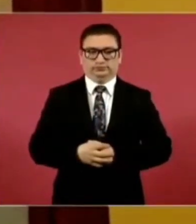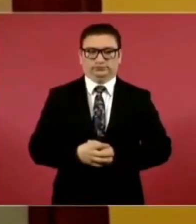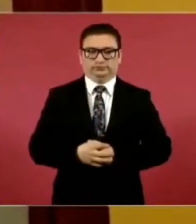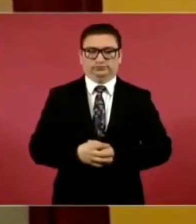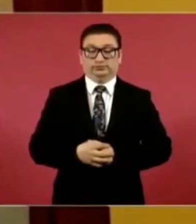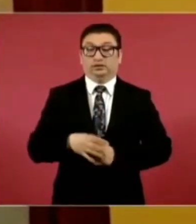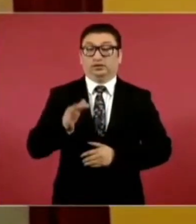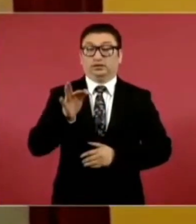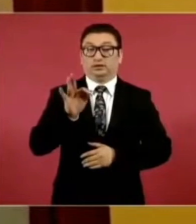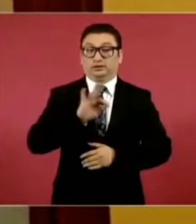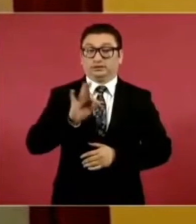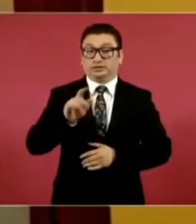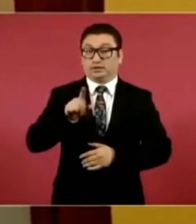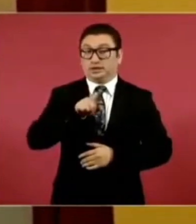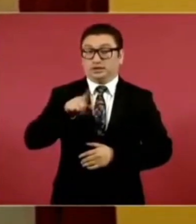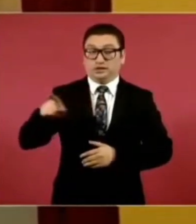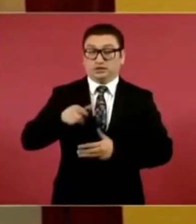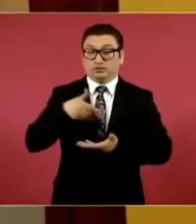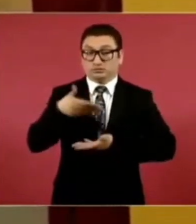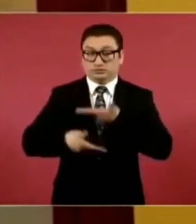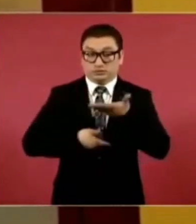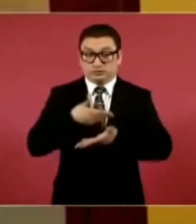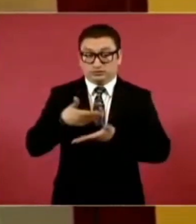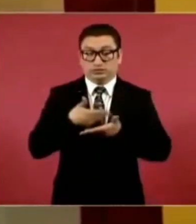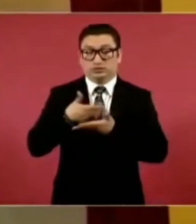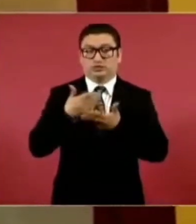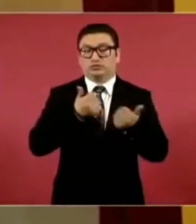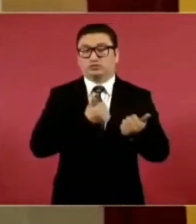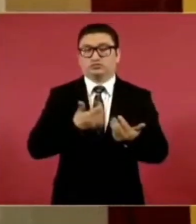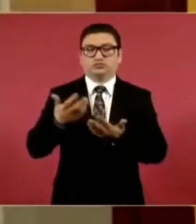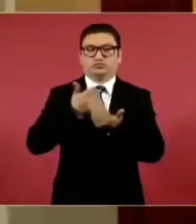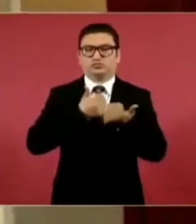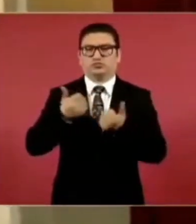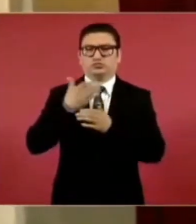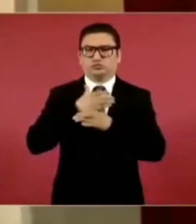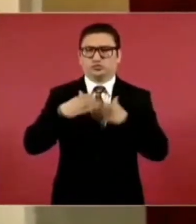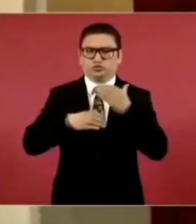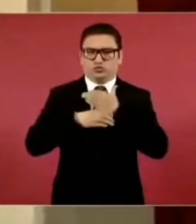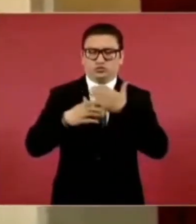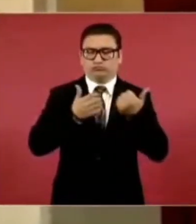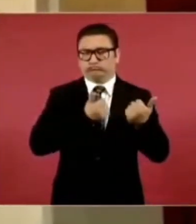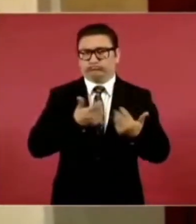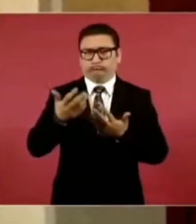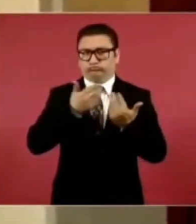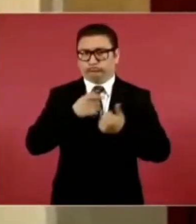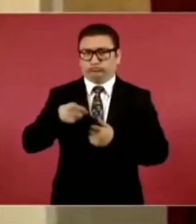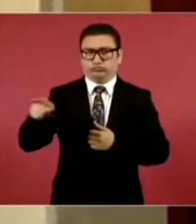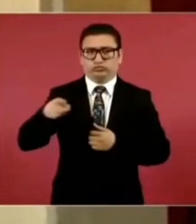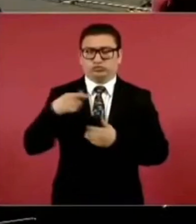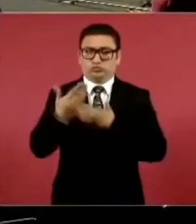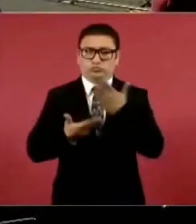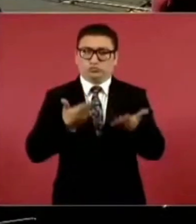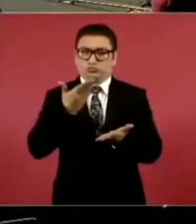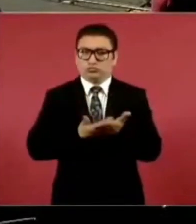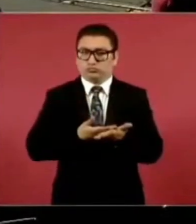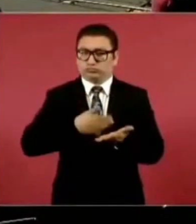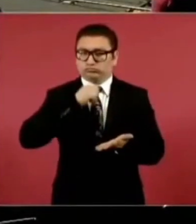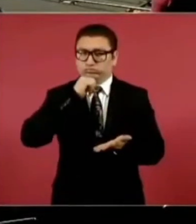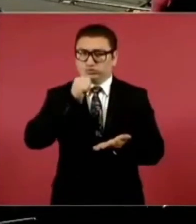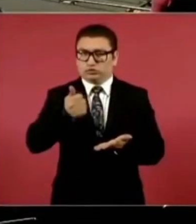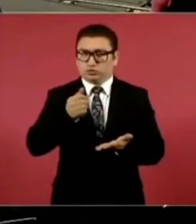los concesionarios del servicio público de transporte ferroviario de carga no presenten propuestas